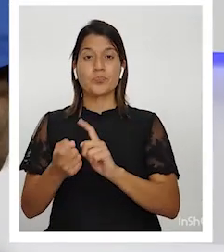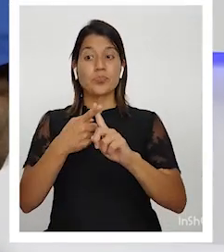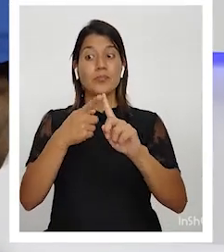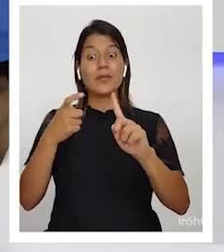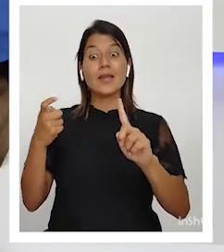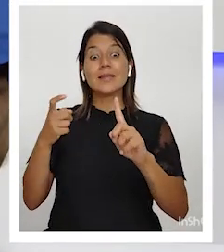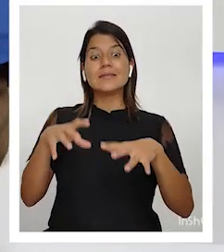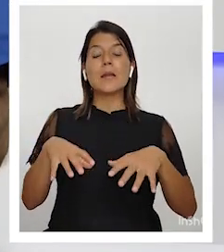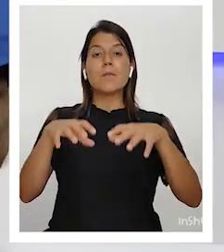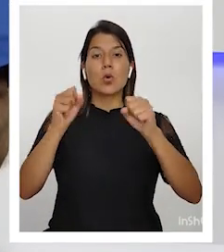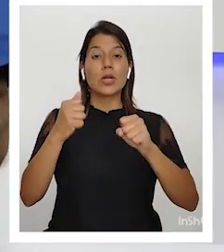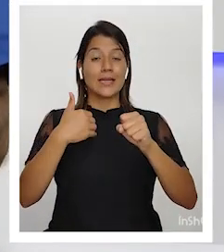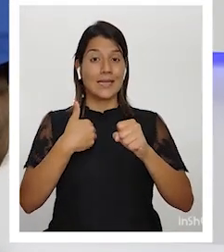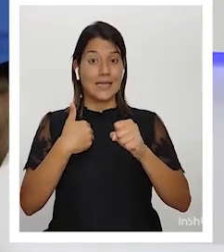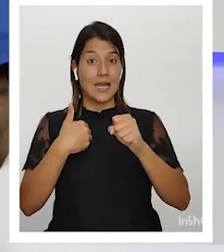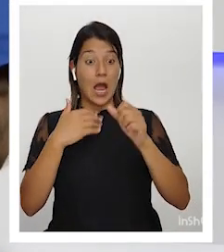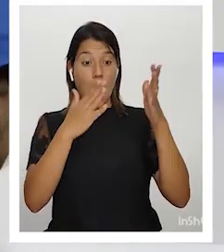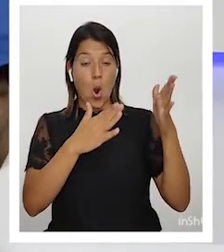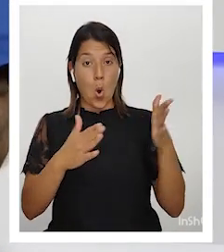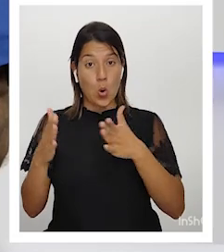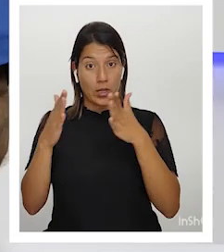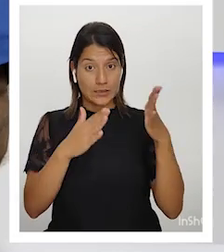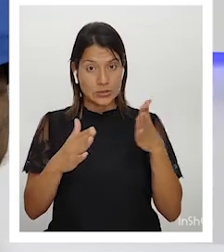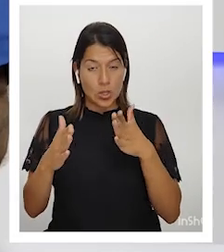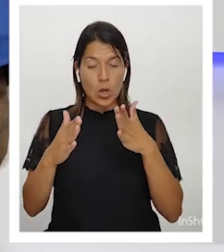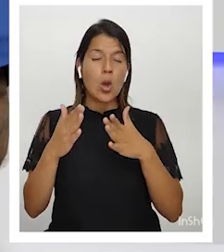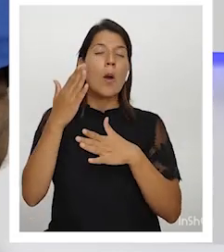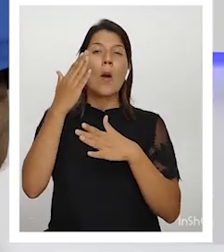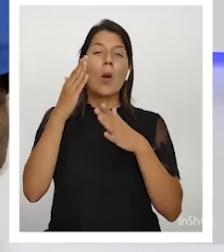partir del poder de la organización porque